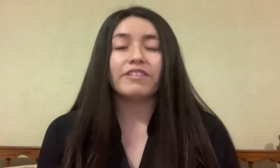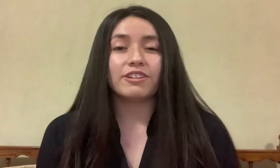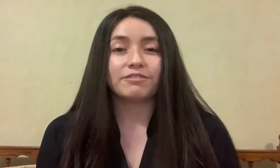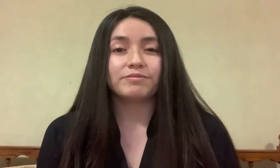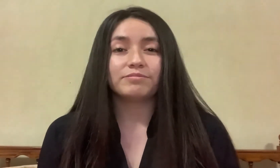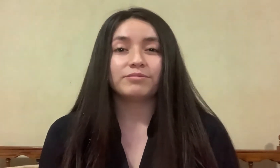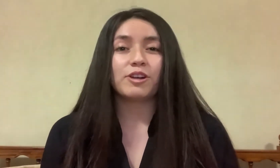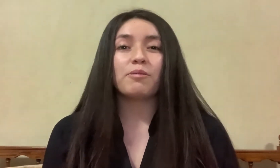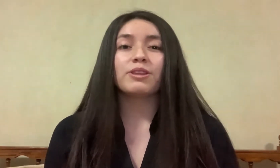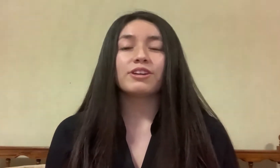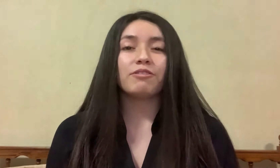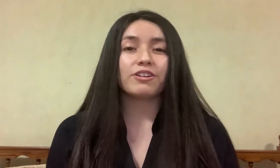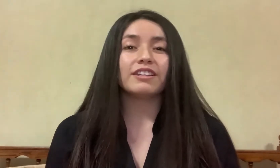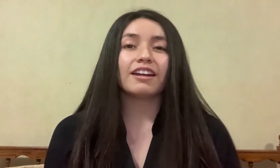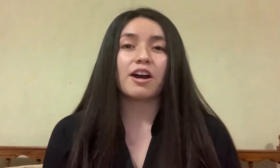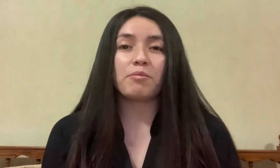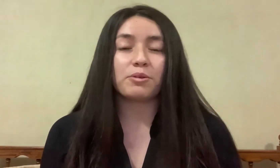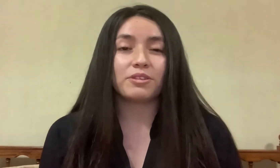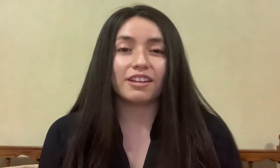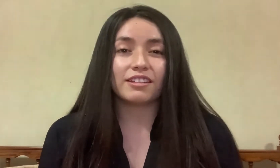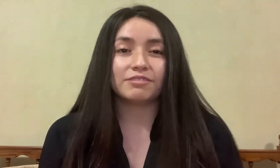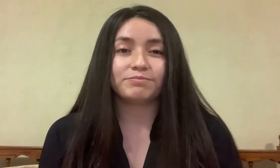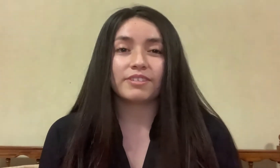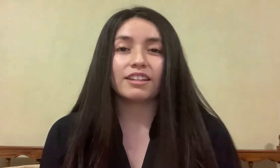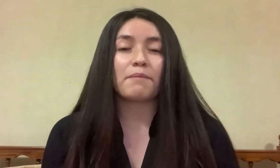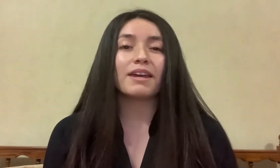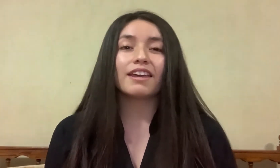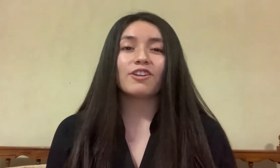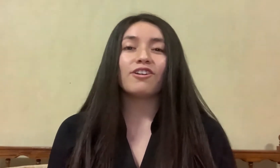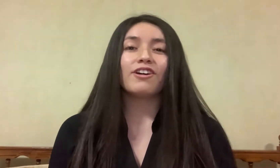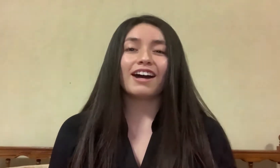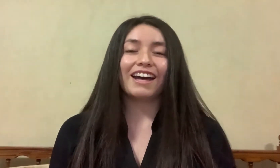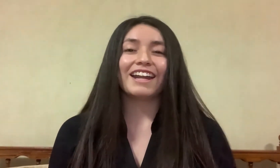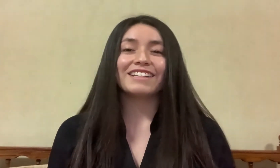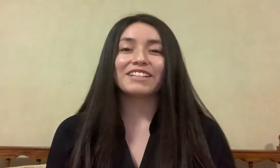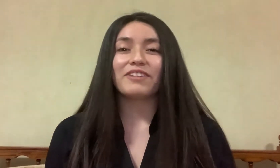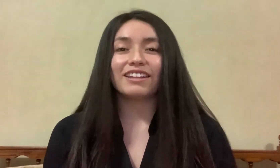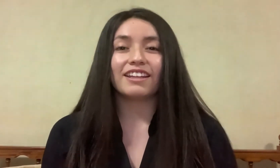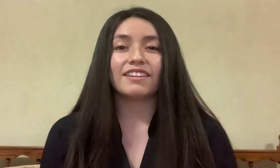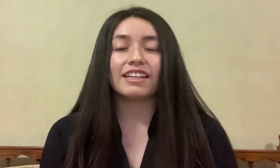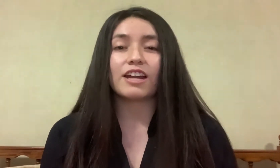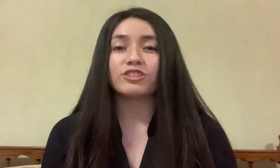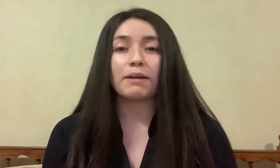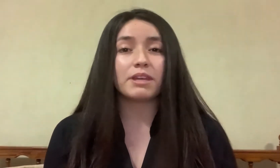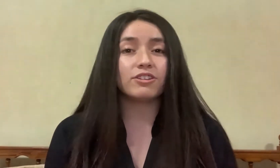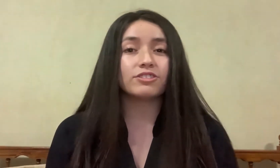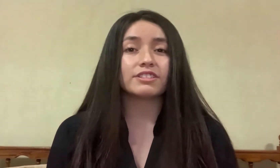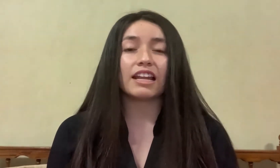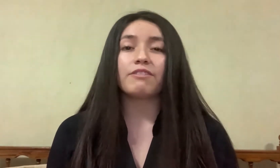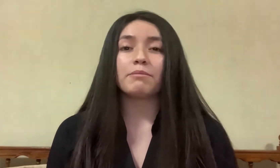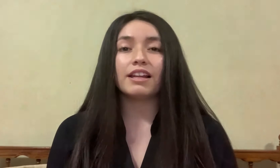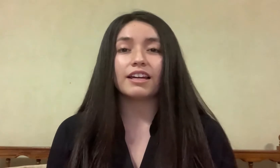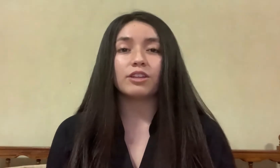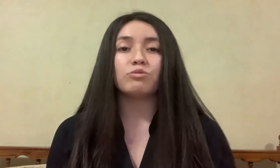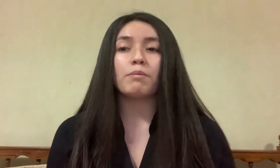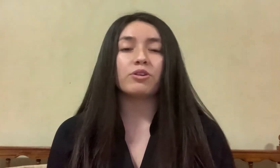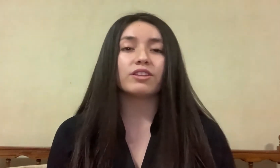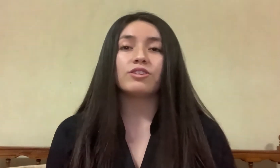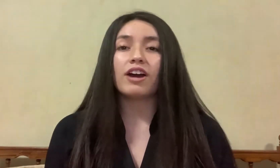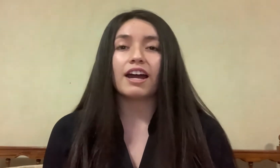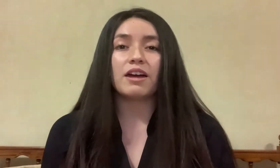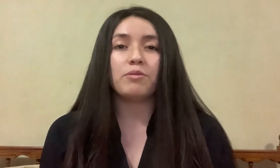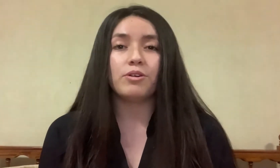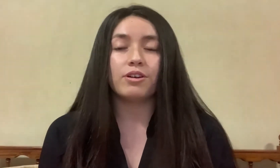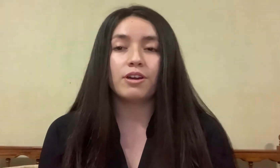momentos vividos, todos los momentos que fueron entregados por ustedes. También quiero agradecer bastante a los amigos y a la familia que estuvo